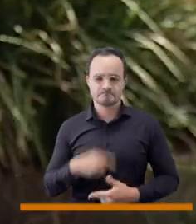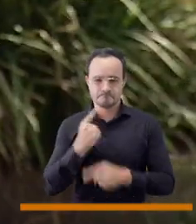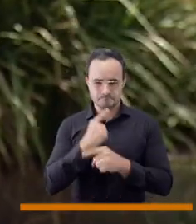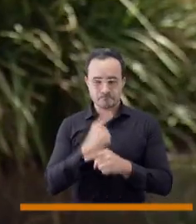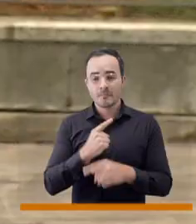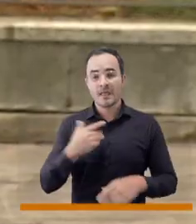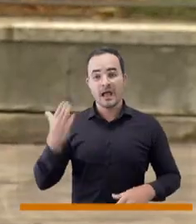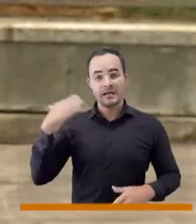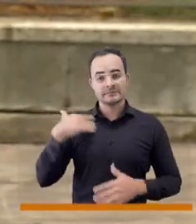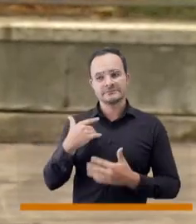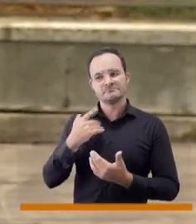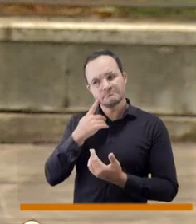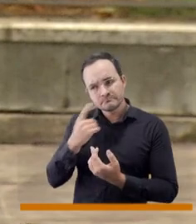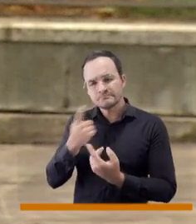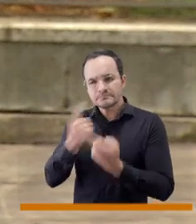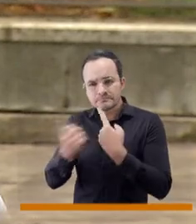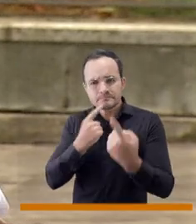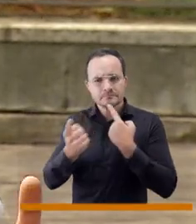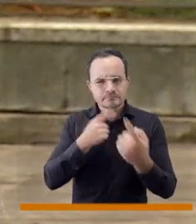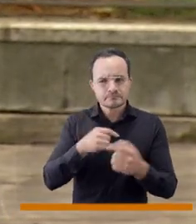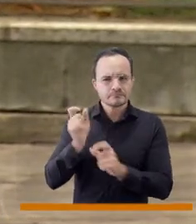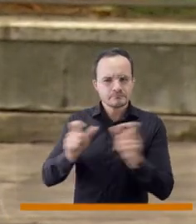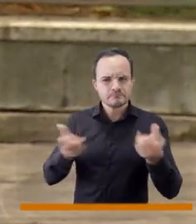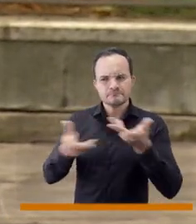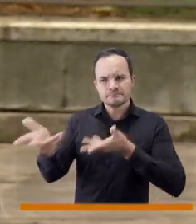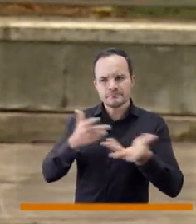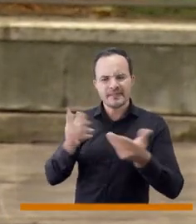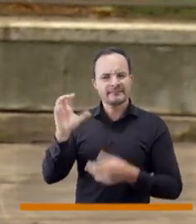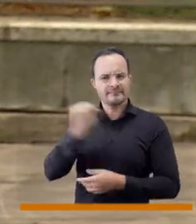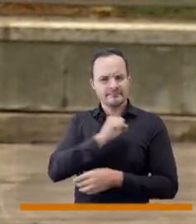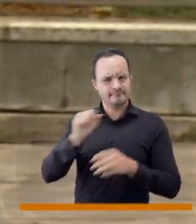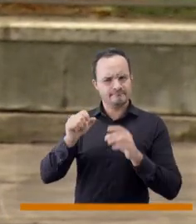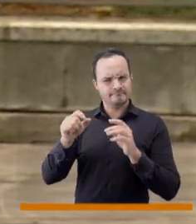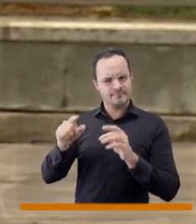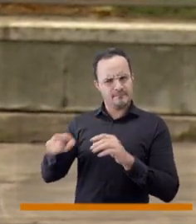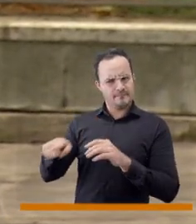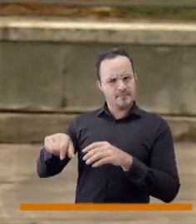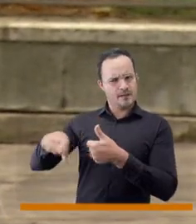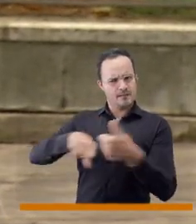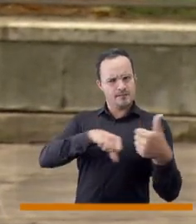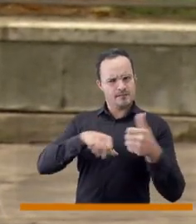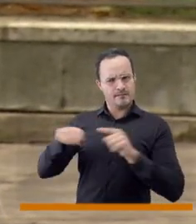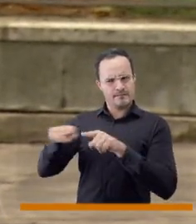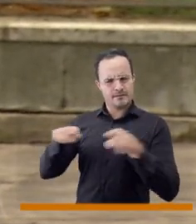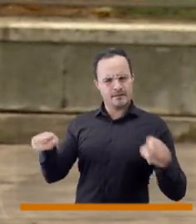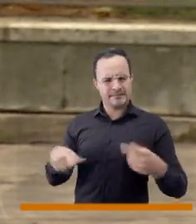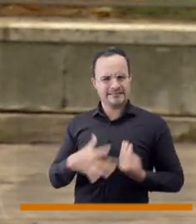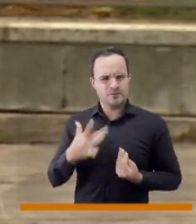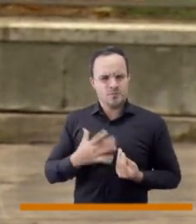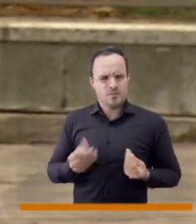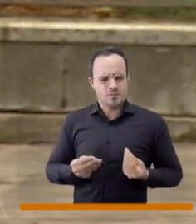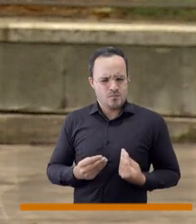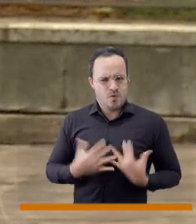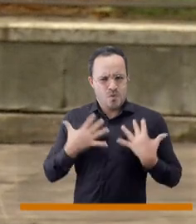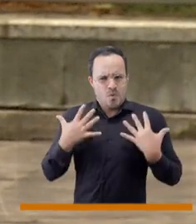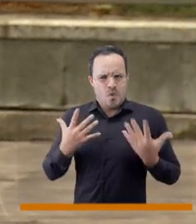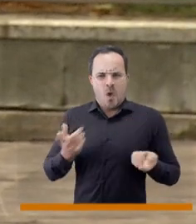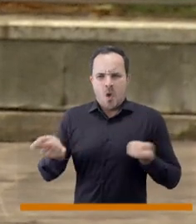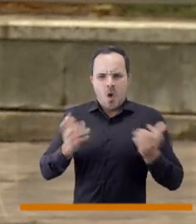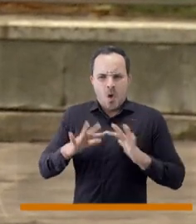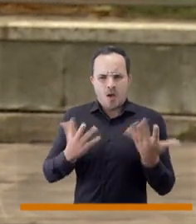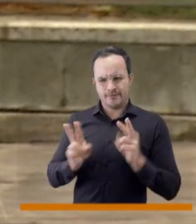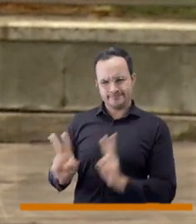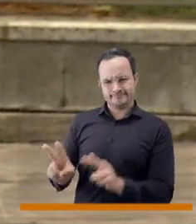nos la había anunciado. Bueno, es un proyecto que nace de conversar con las personas e identificar ciertos comportamientos en el manejo de las